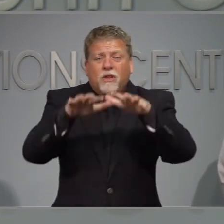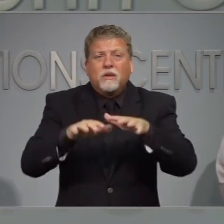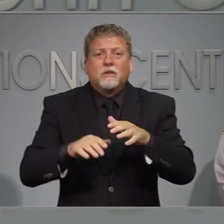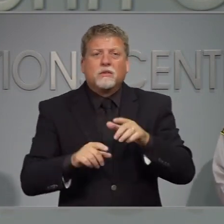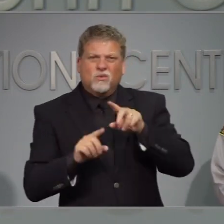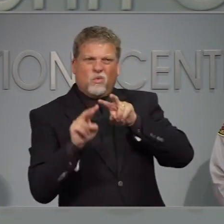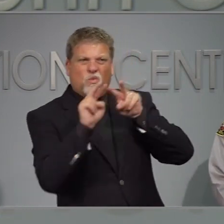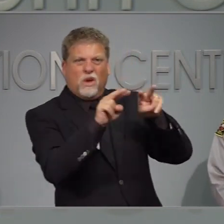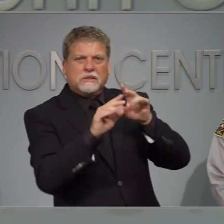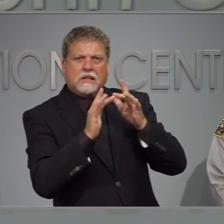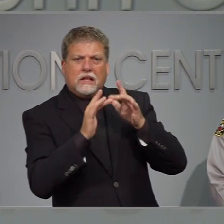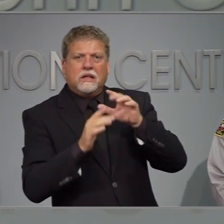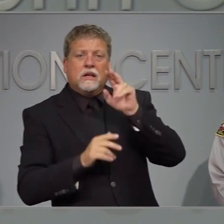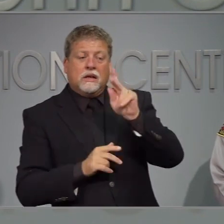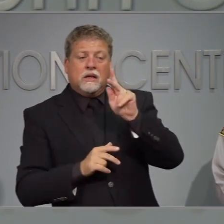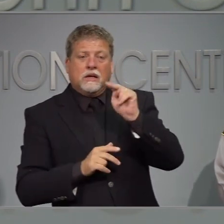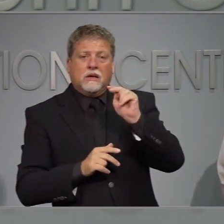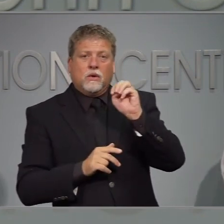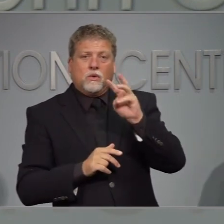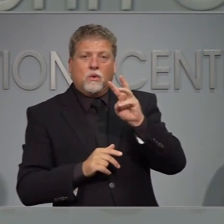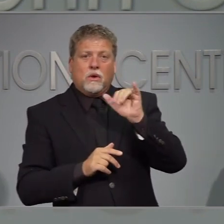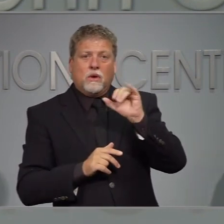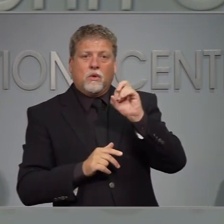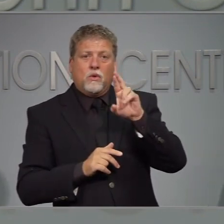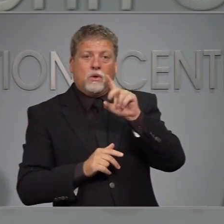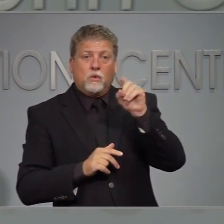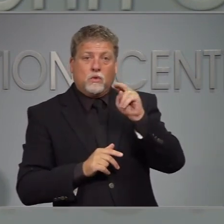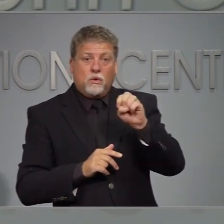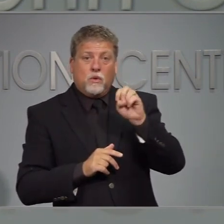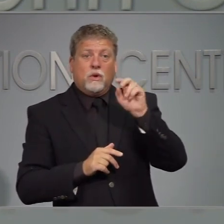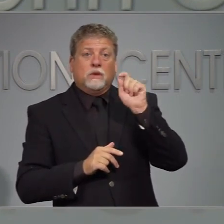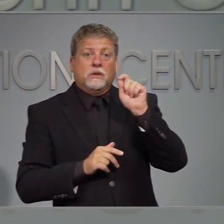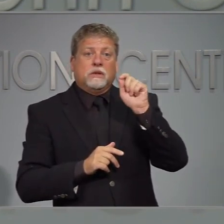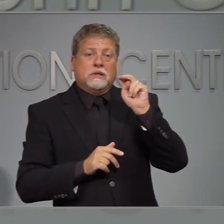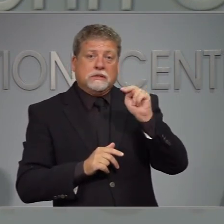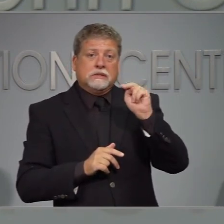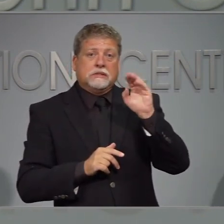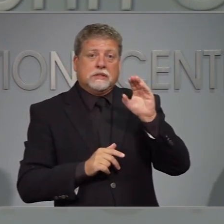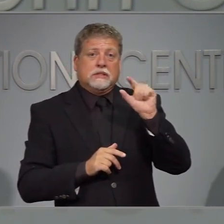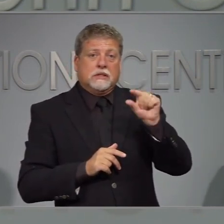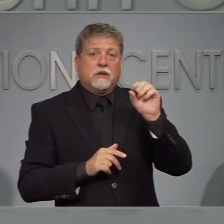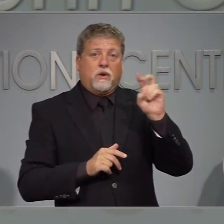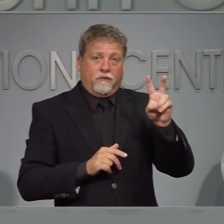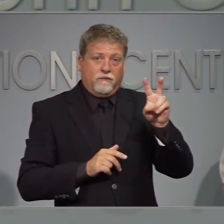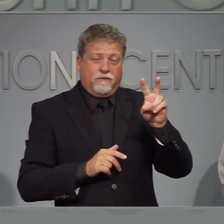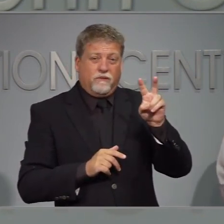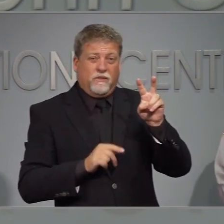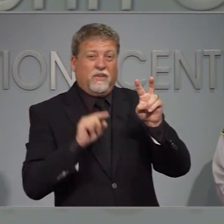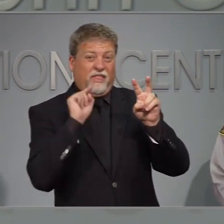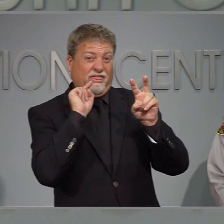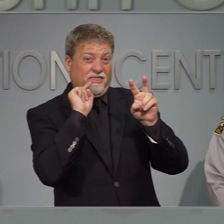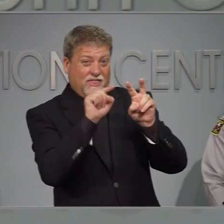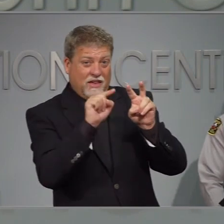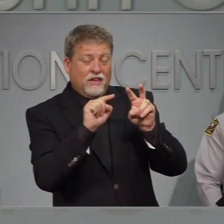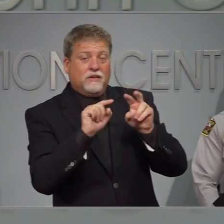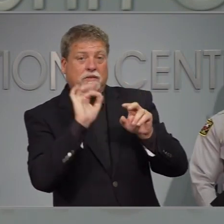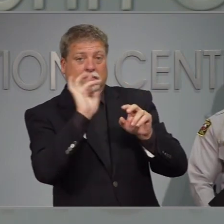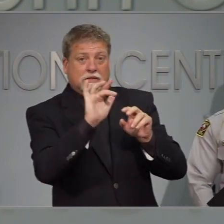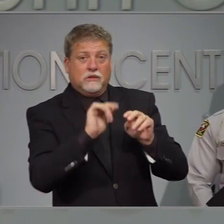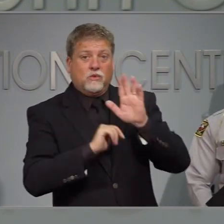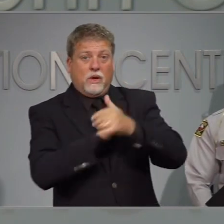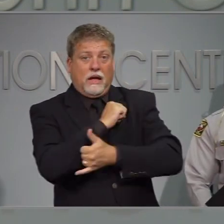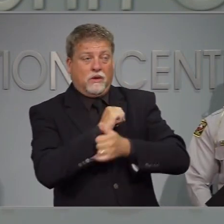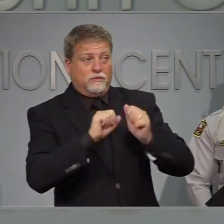Vaya no yo son punto en ese punto que o v y si ve sepa en donde se